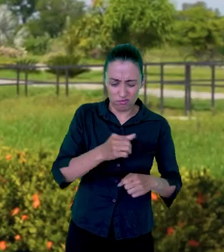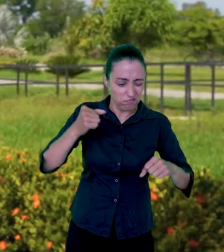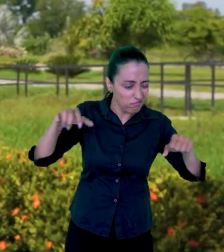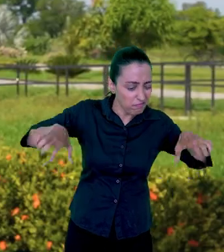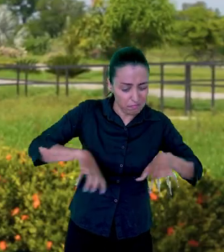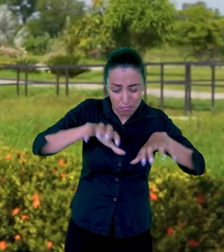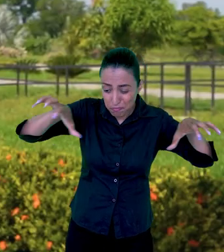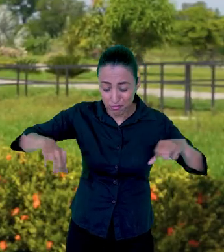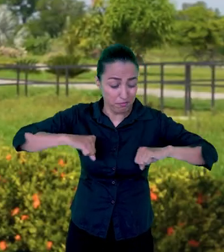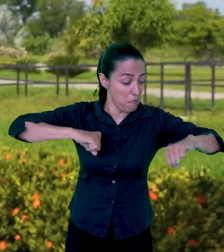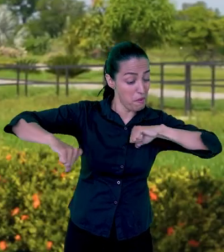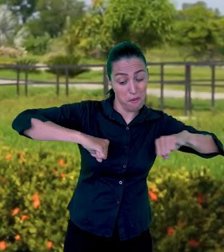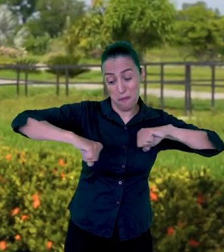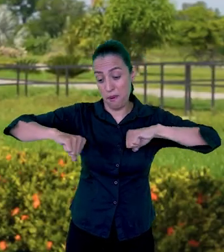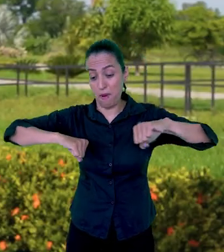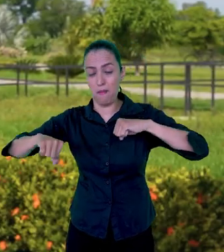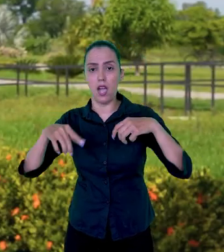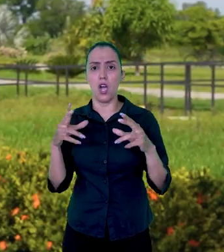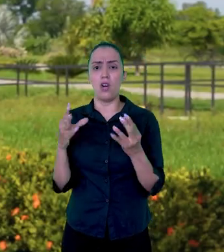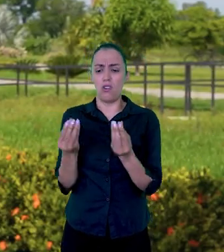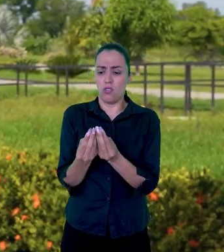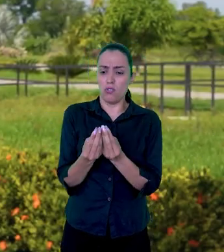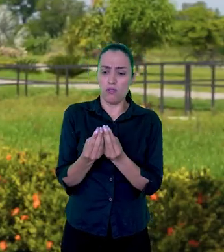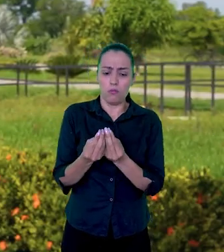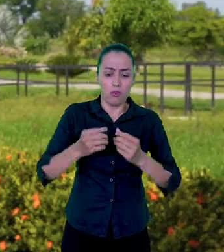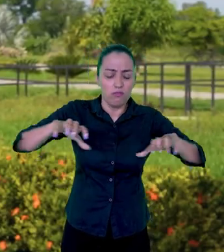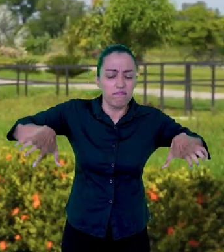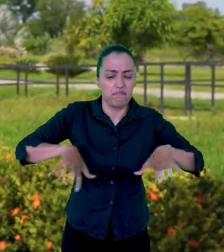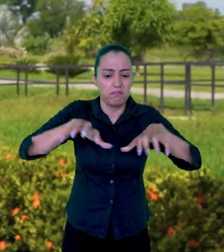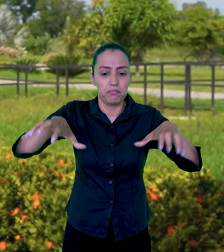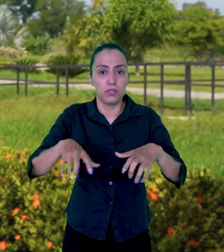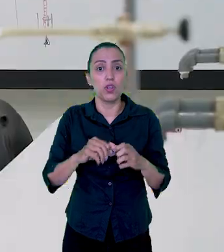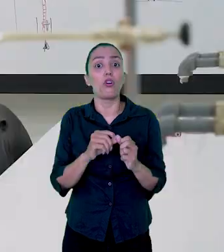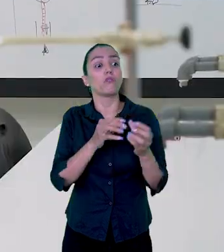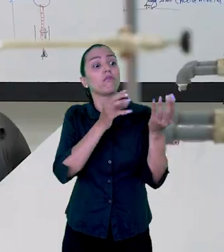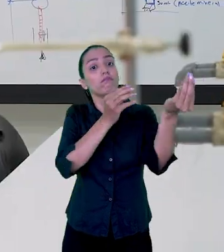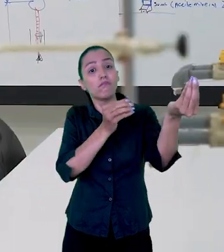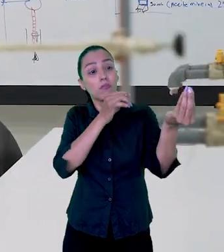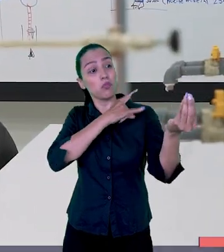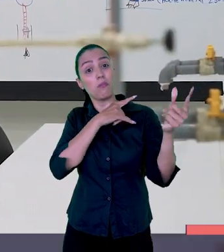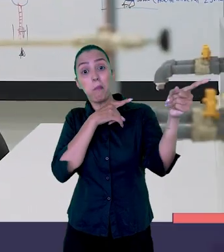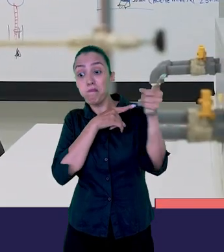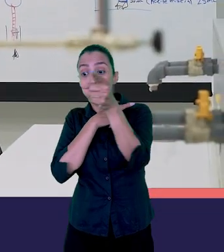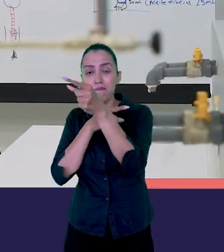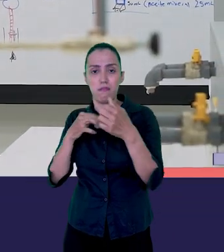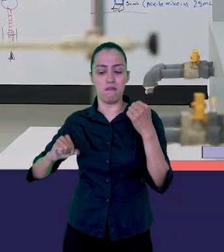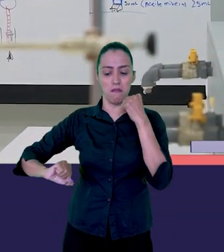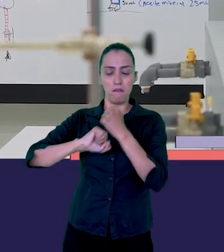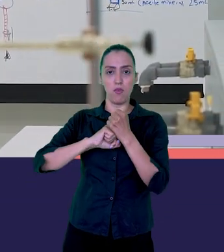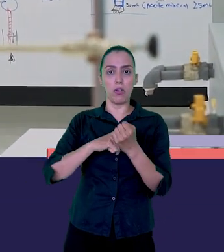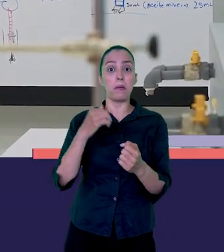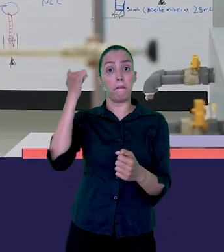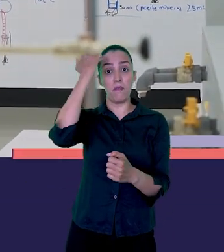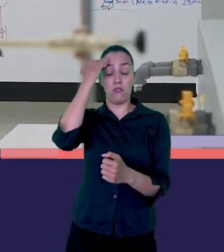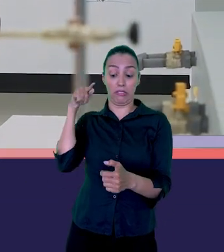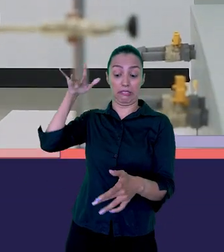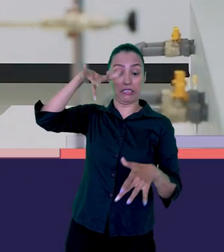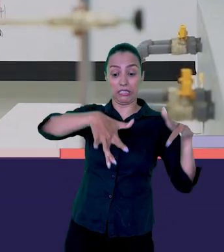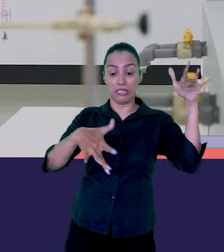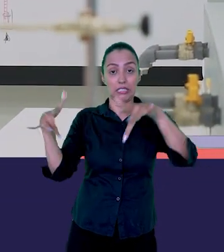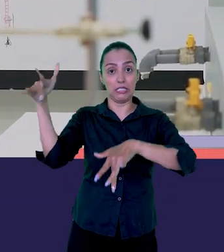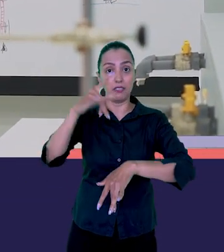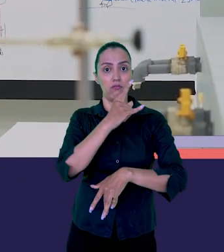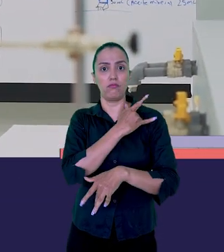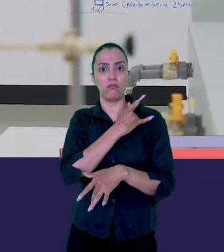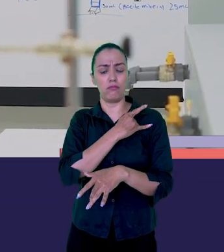los grupos gestores hermanos en otras sedes, la llegada de docentes de varias sedes